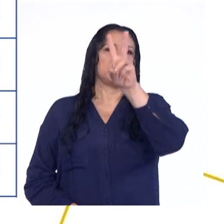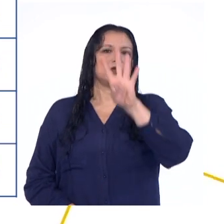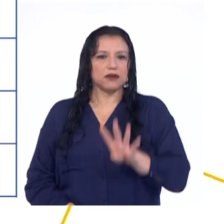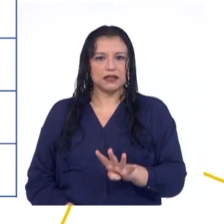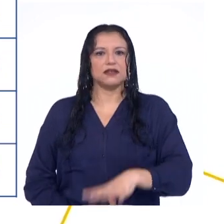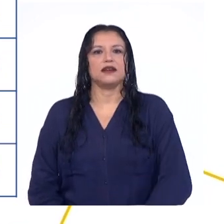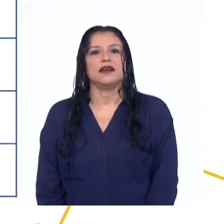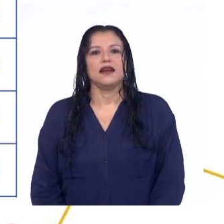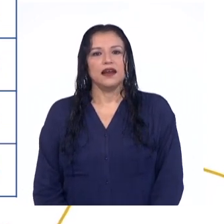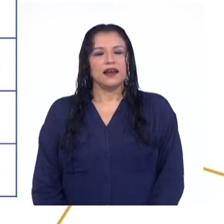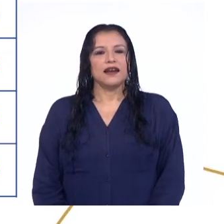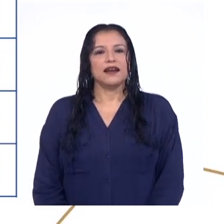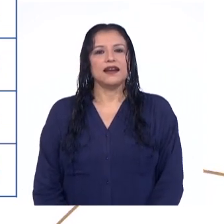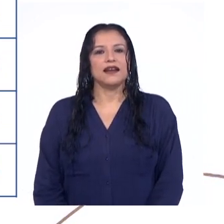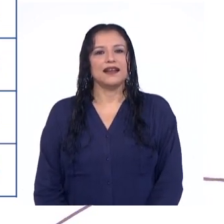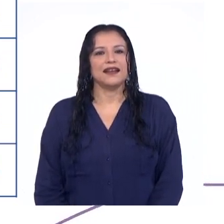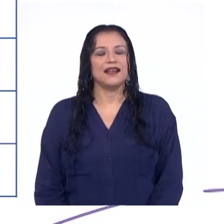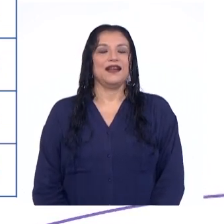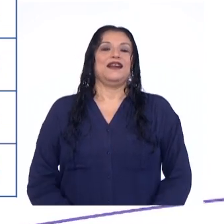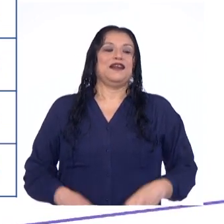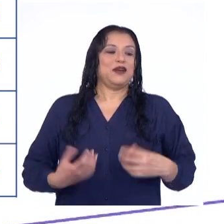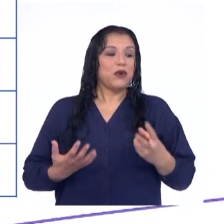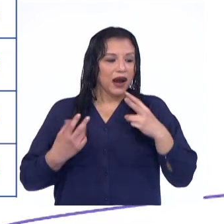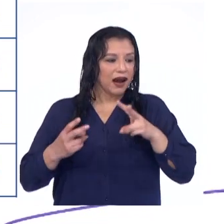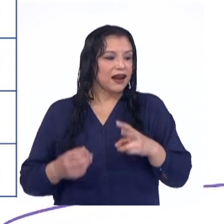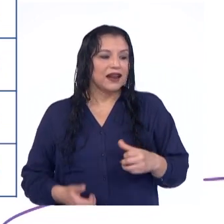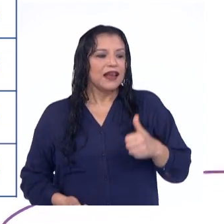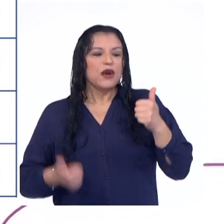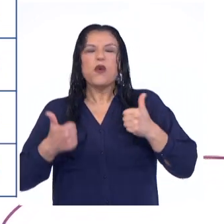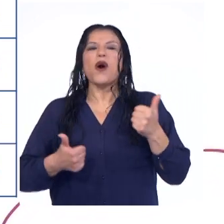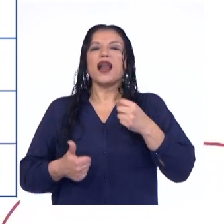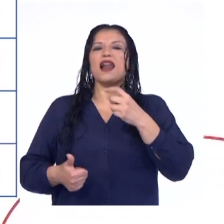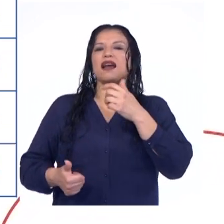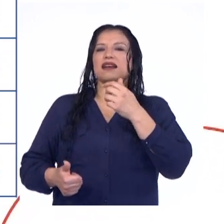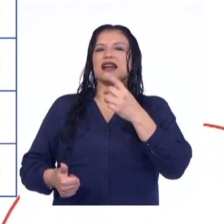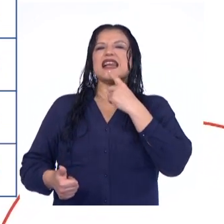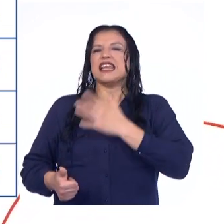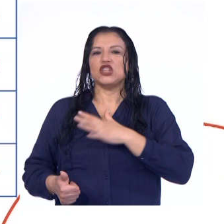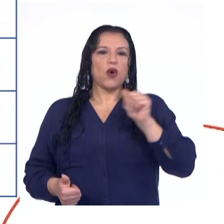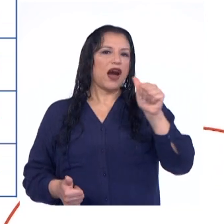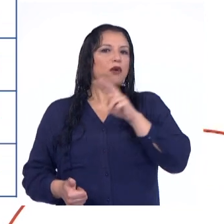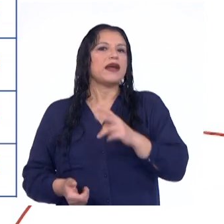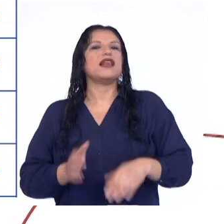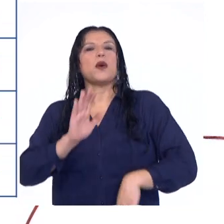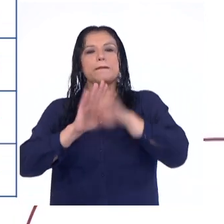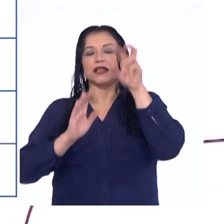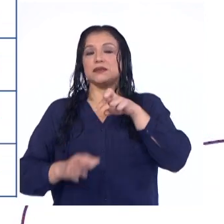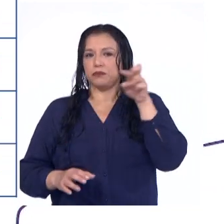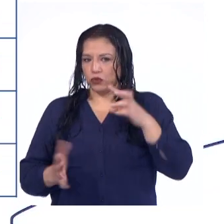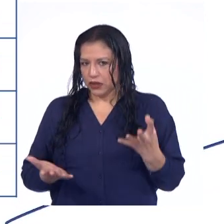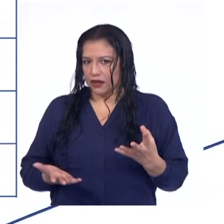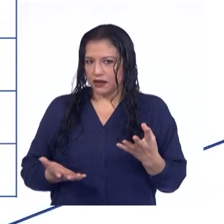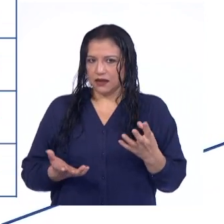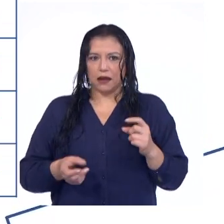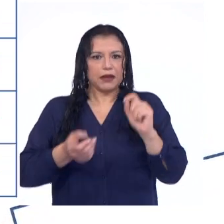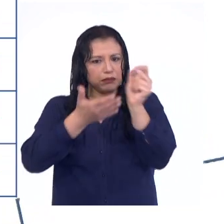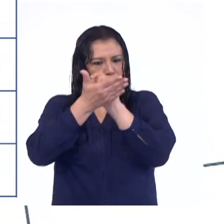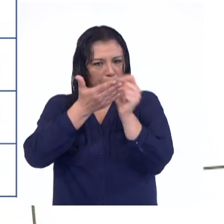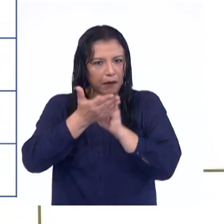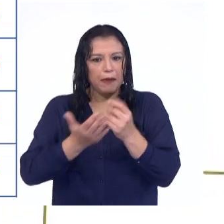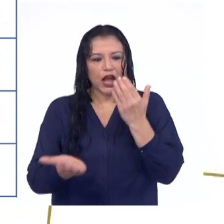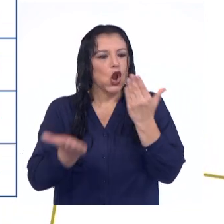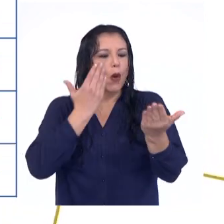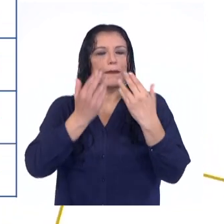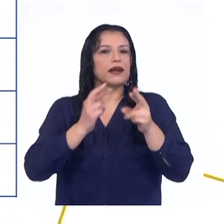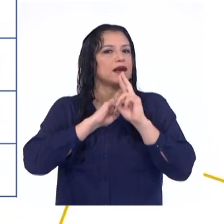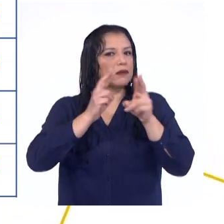24. ¿Qué sección le dio la más alta calificación? Toma tus apuntes y compara